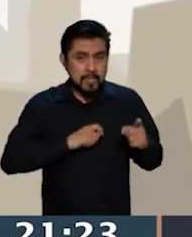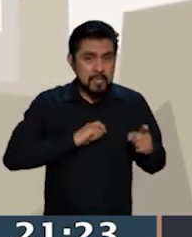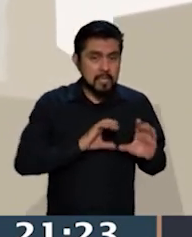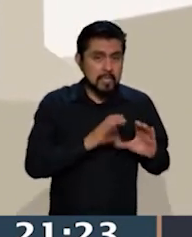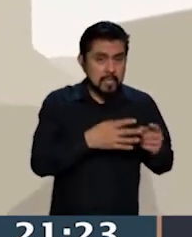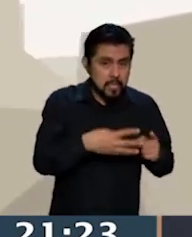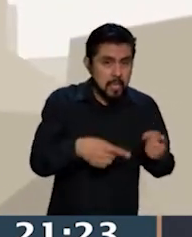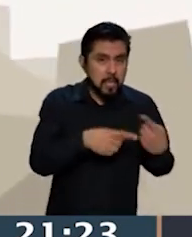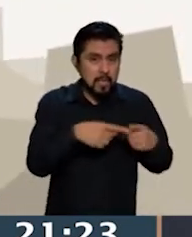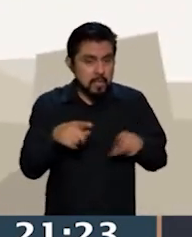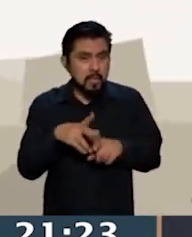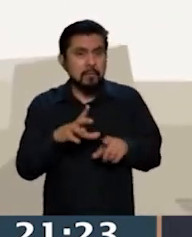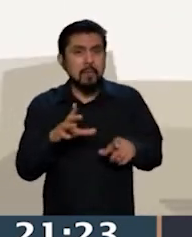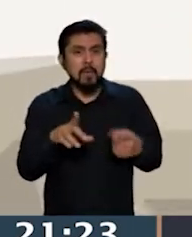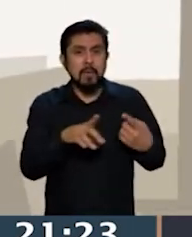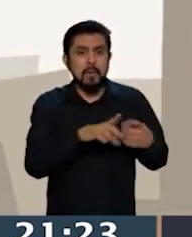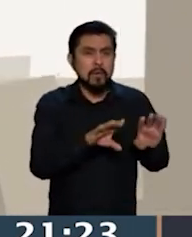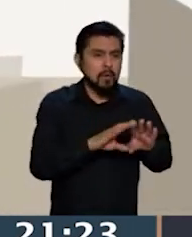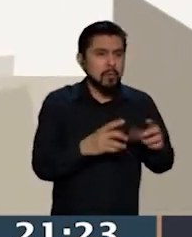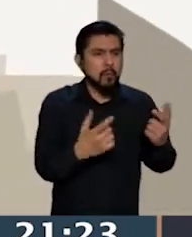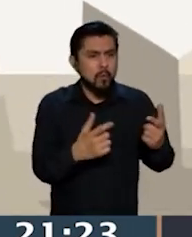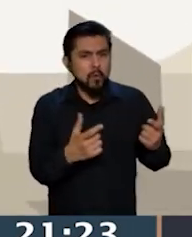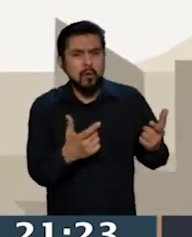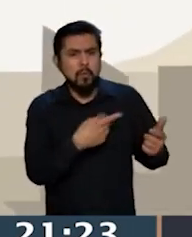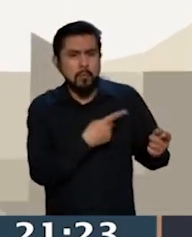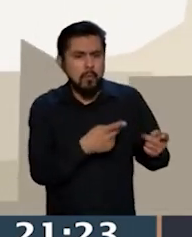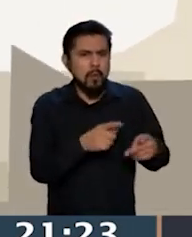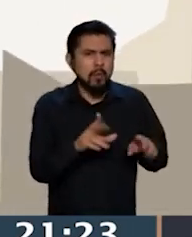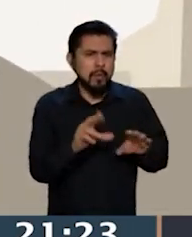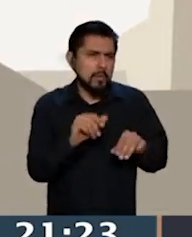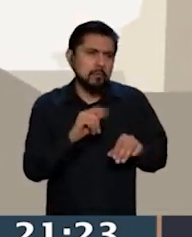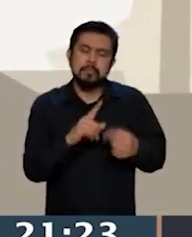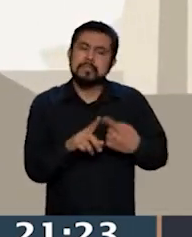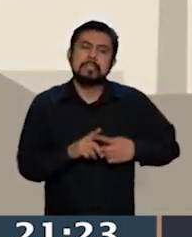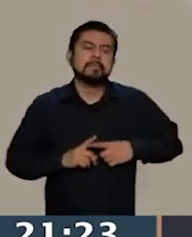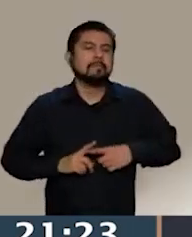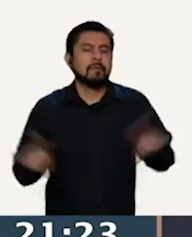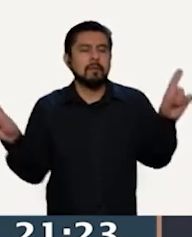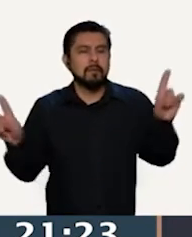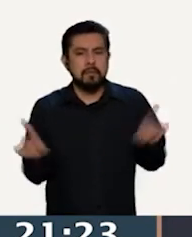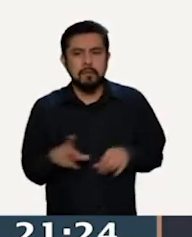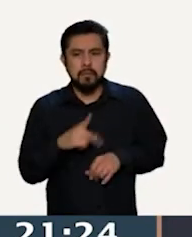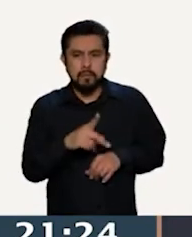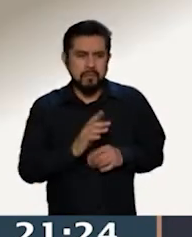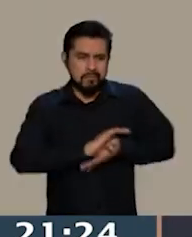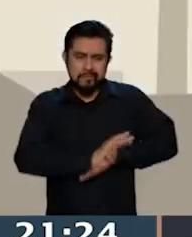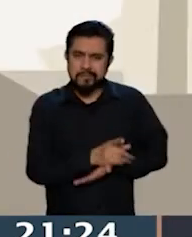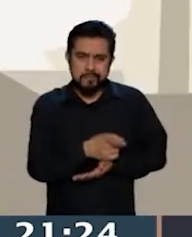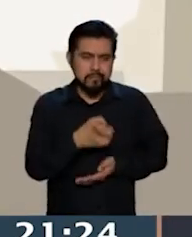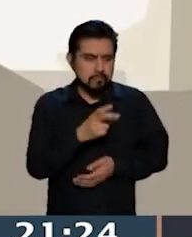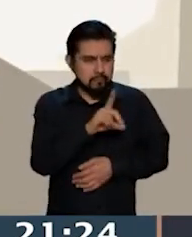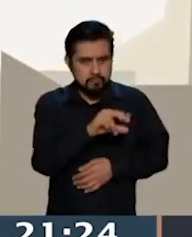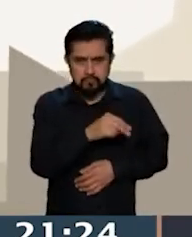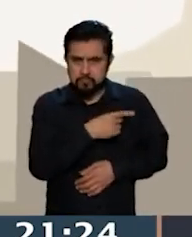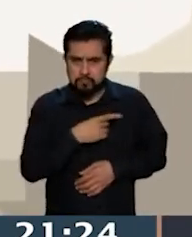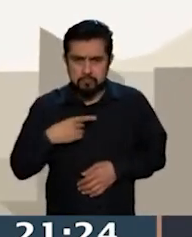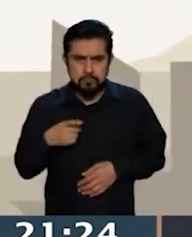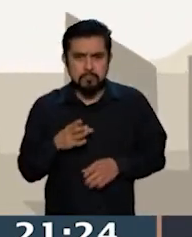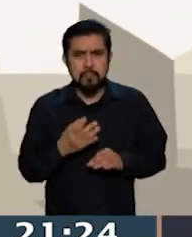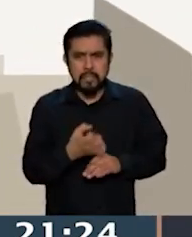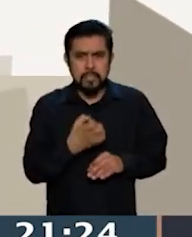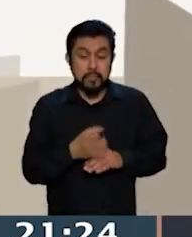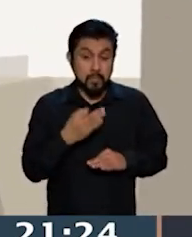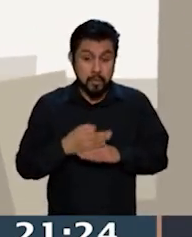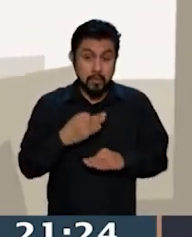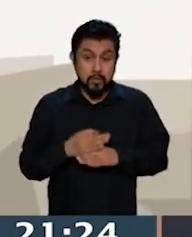apariencia, con la clase social de una persona. Ahora que está discutiéndose también esta sanción